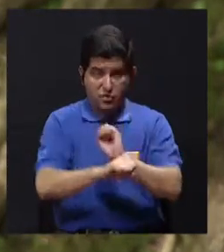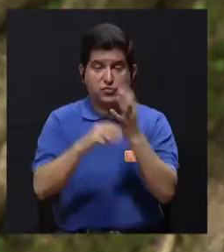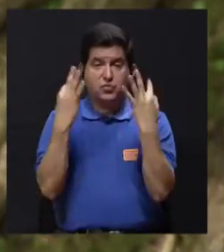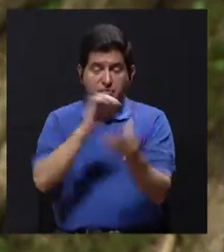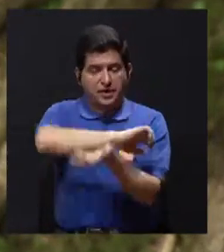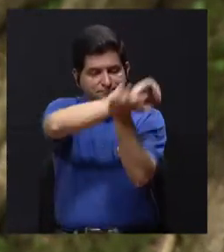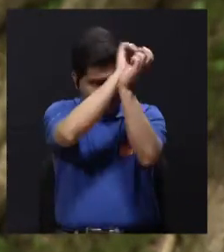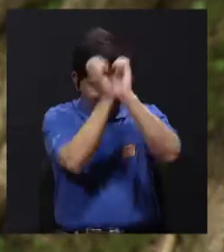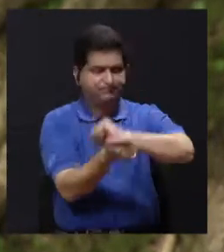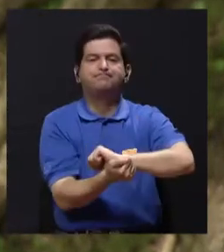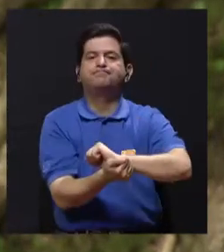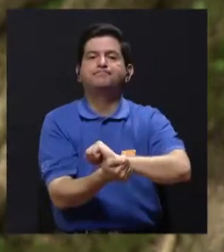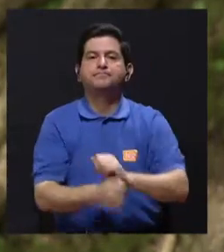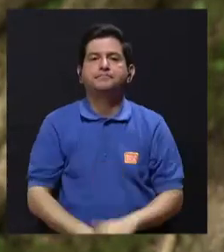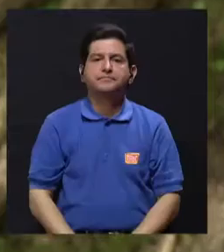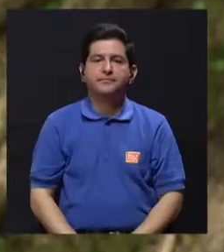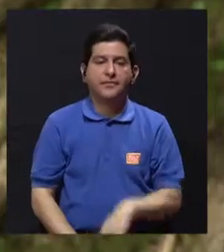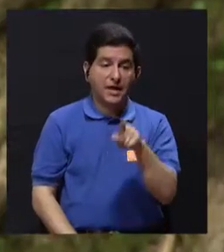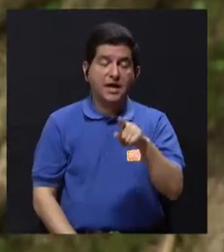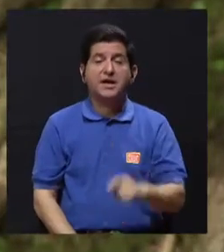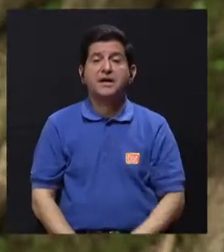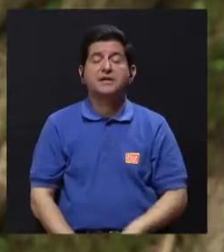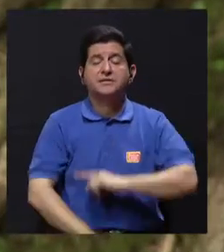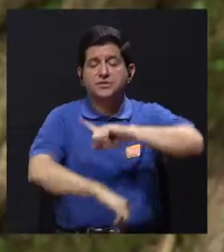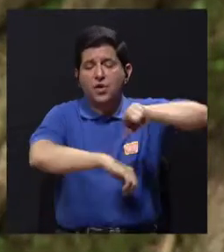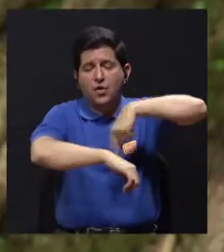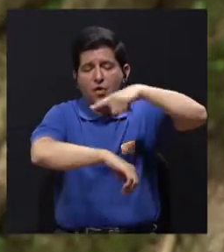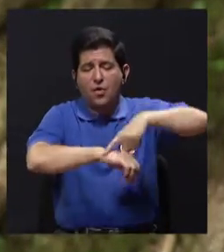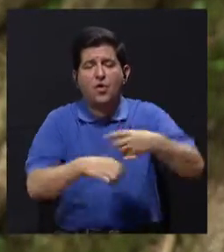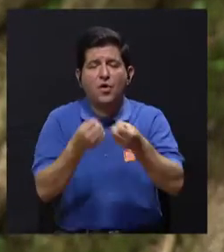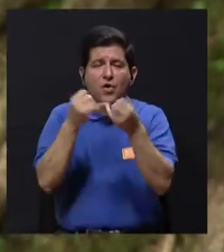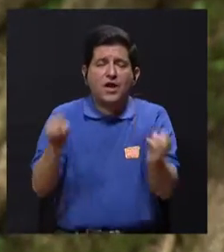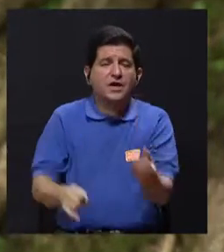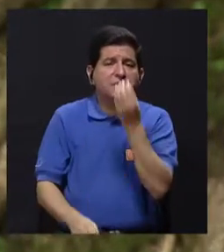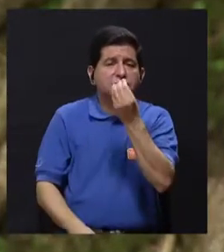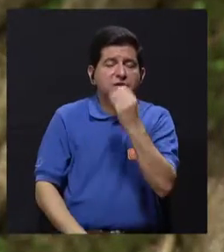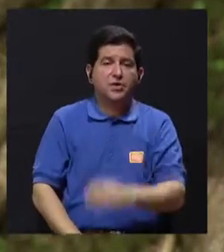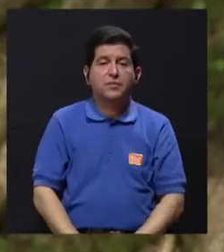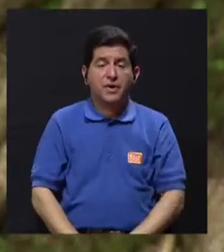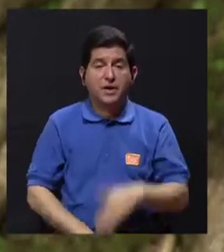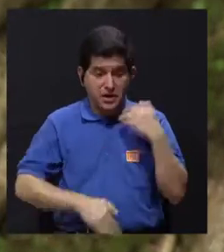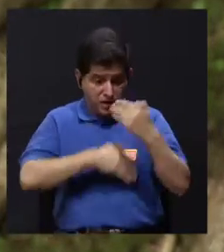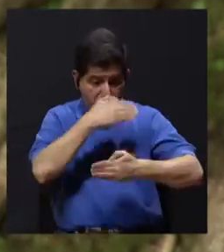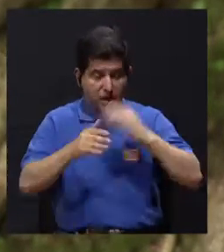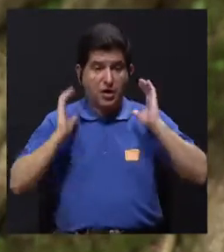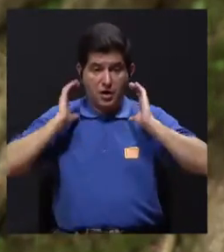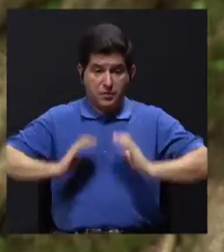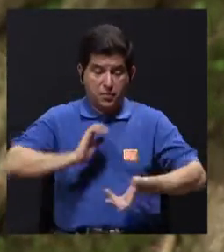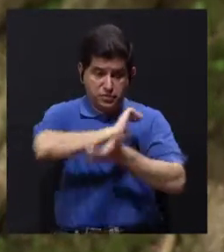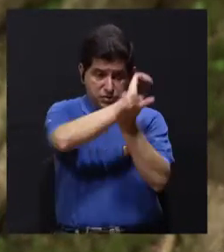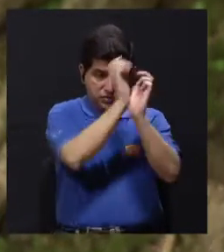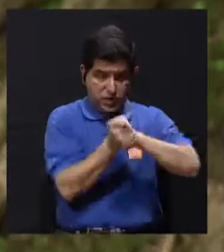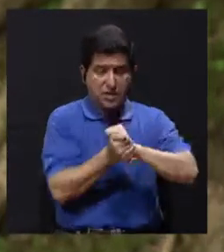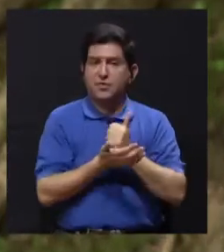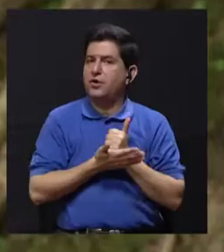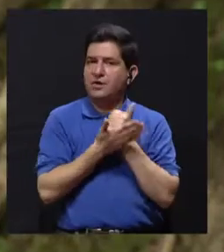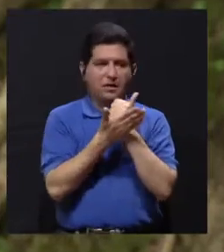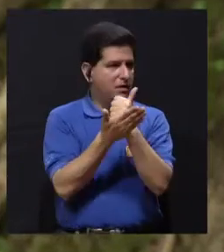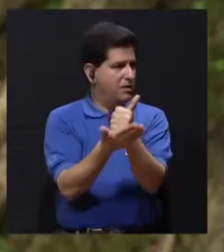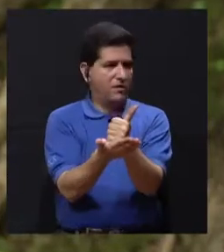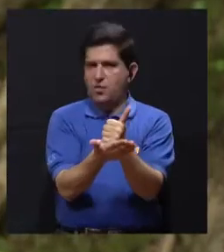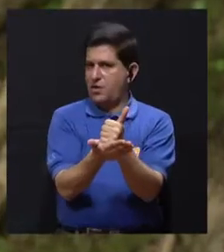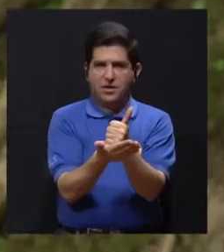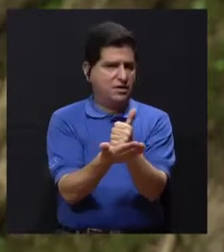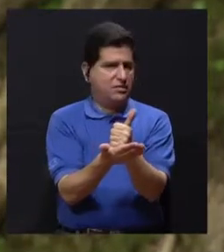un hábito que sí hay que tratar de romper porque van entonces a pasar muchas horas en ayuno y entonces el metabolismo en el cuerpo va a cambiar y no va a